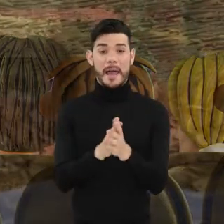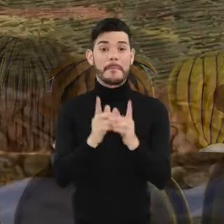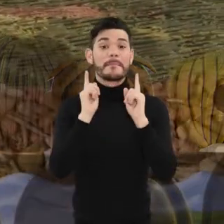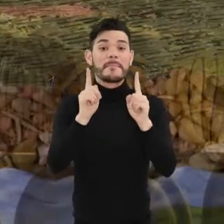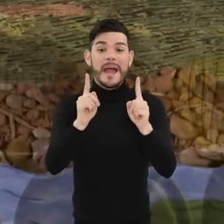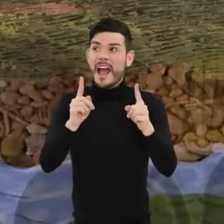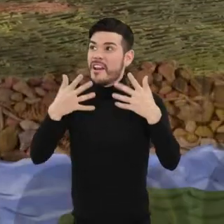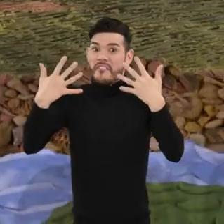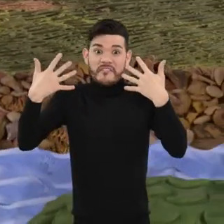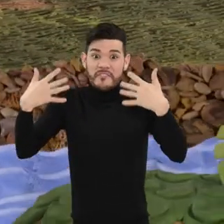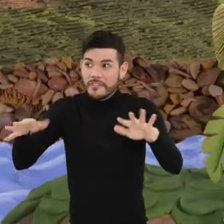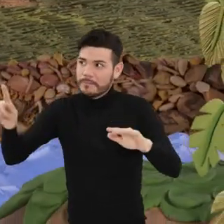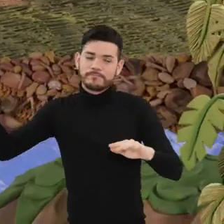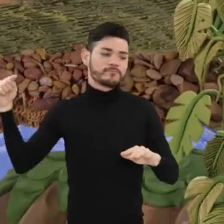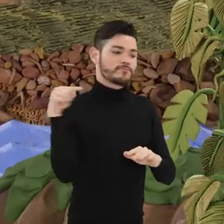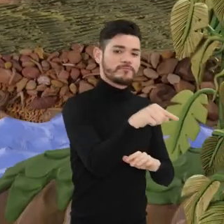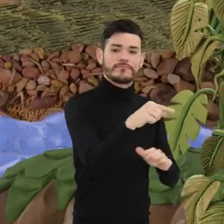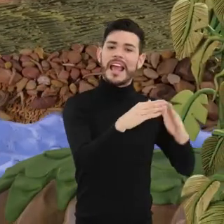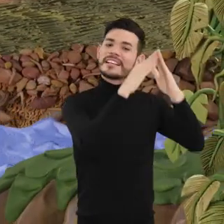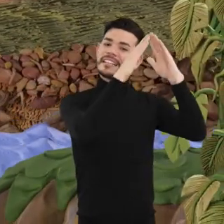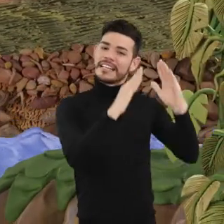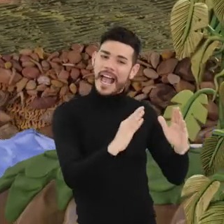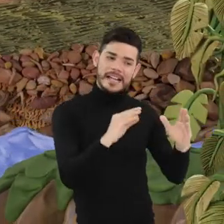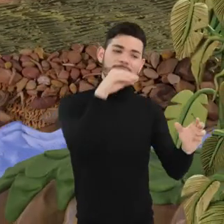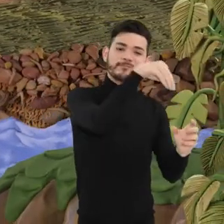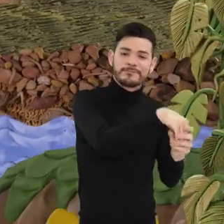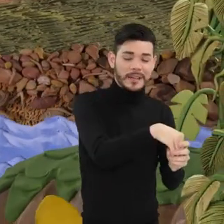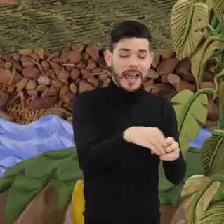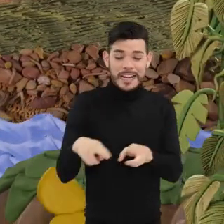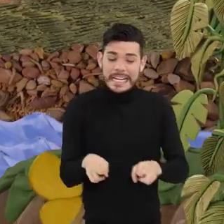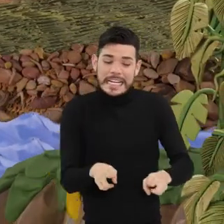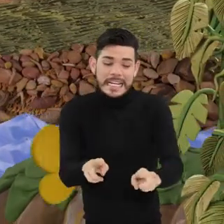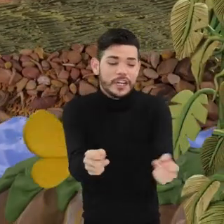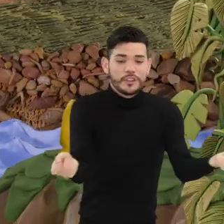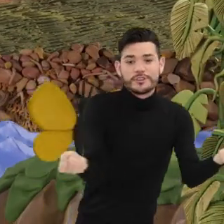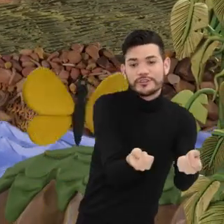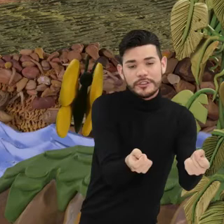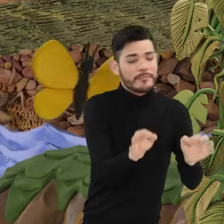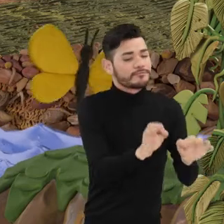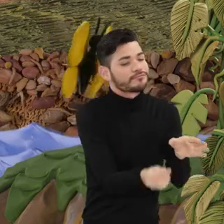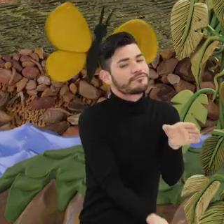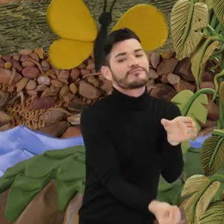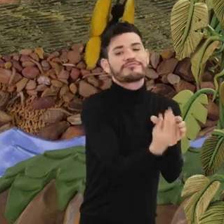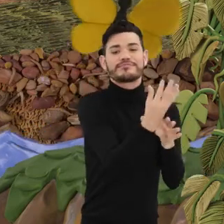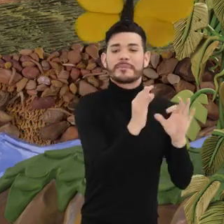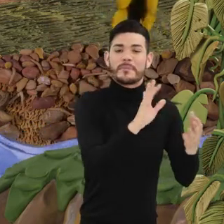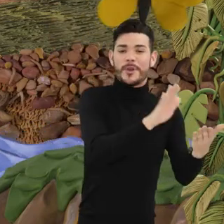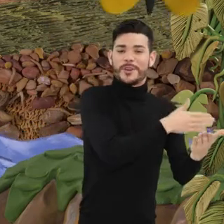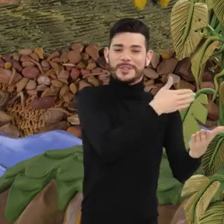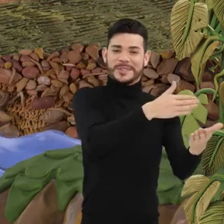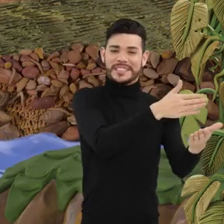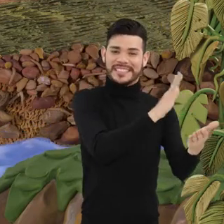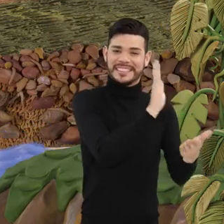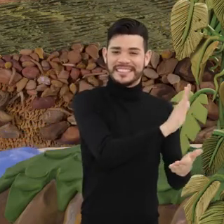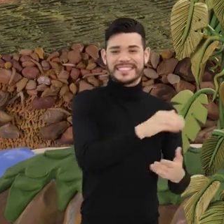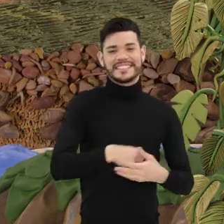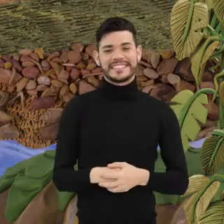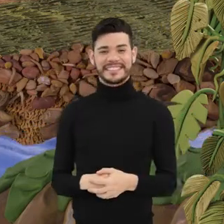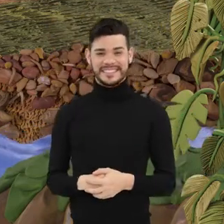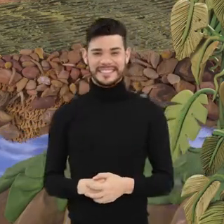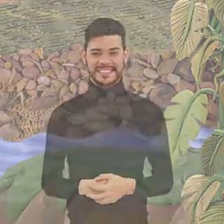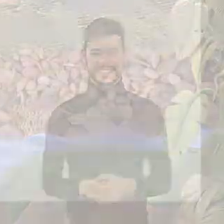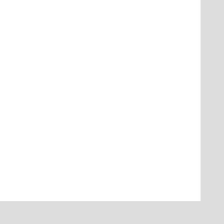Pero siempre regresan a sus hogares en las poblaciones de las riberas del río donde nació este género musical. ¡Alegría,